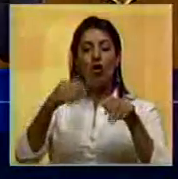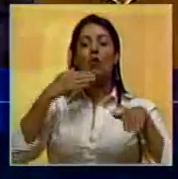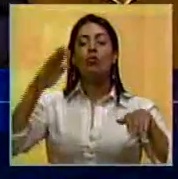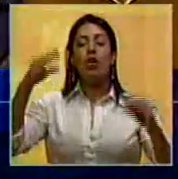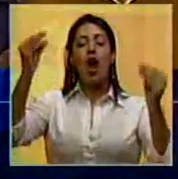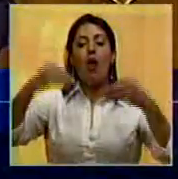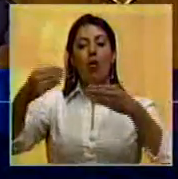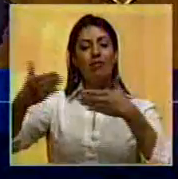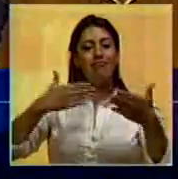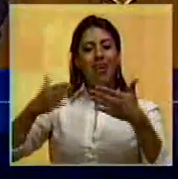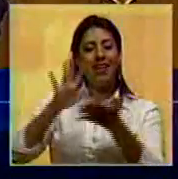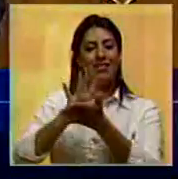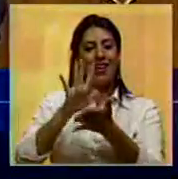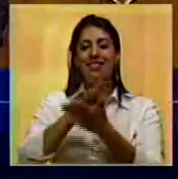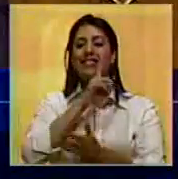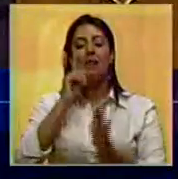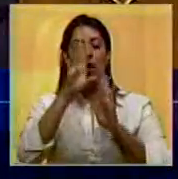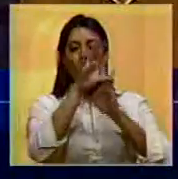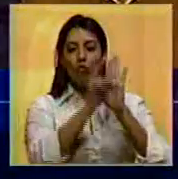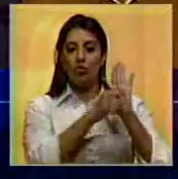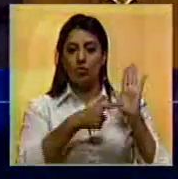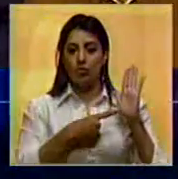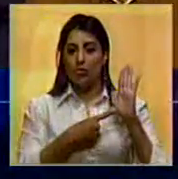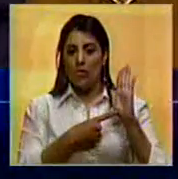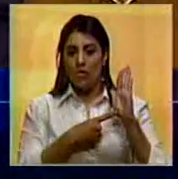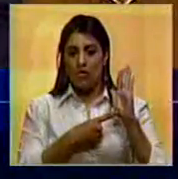de convivencia que es la constitución